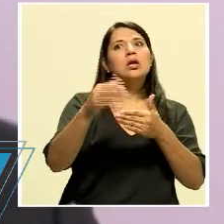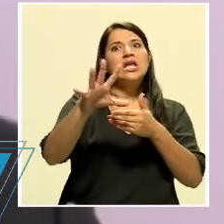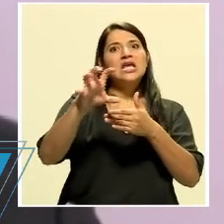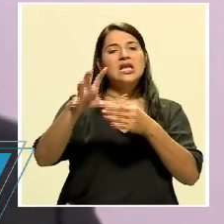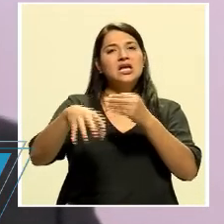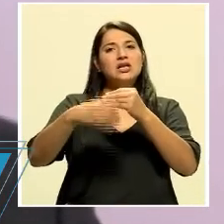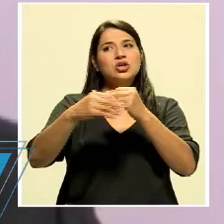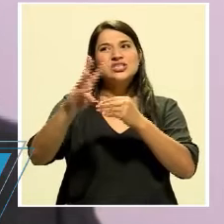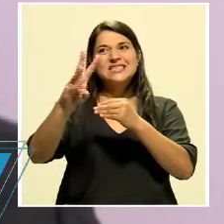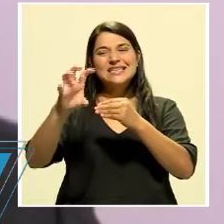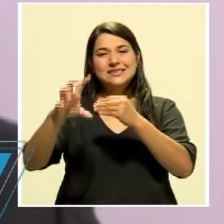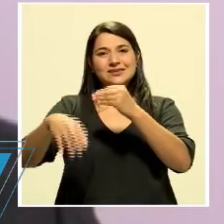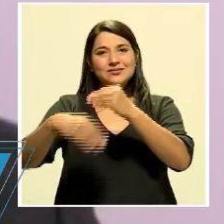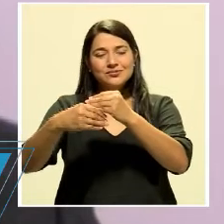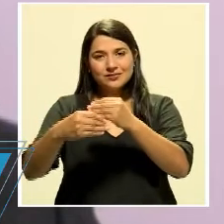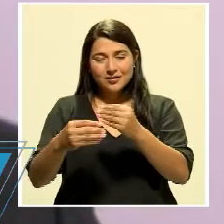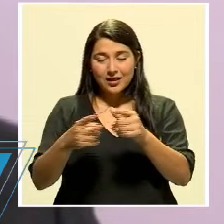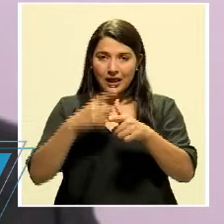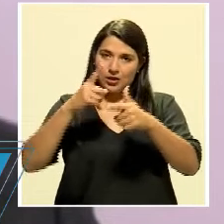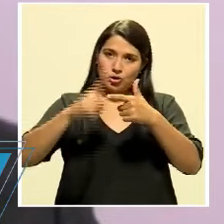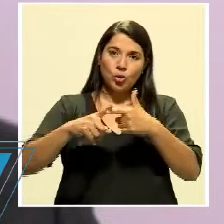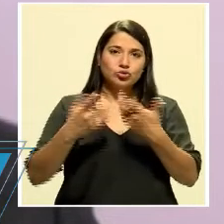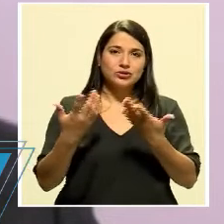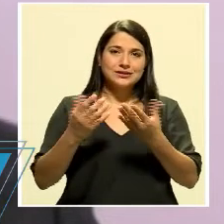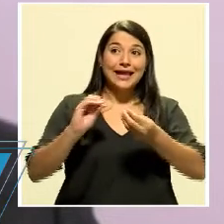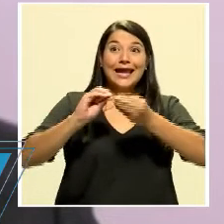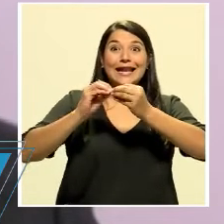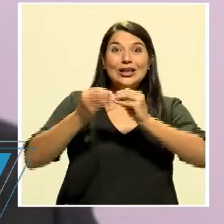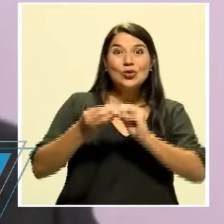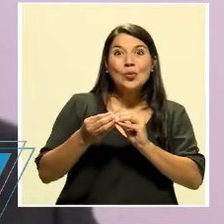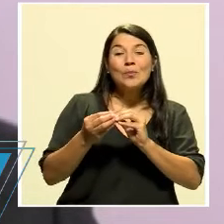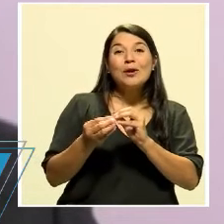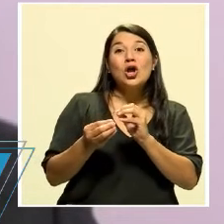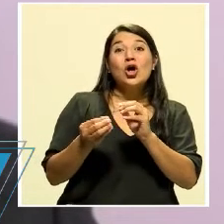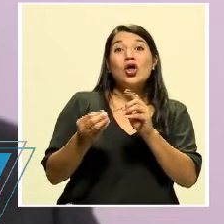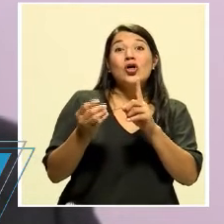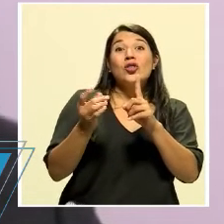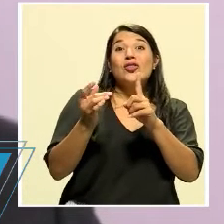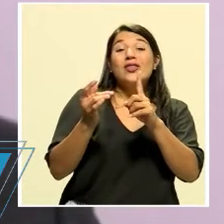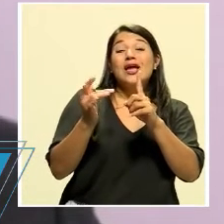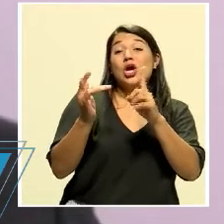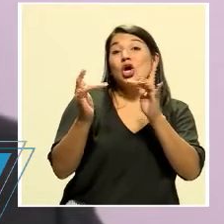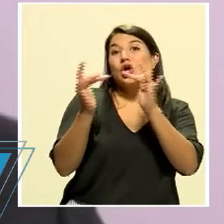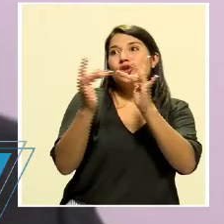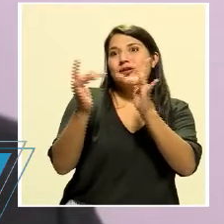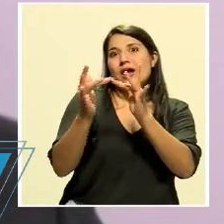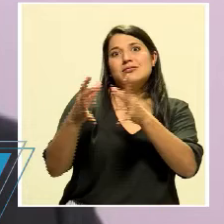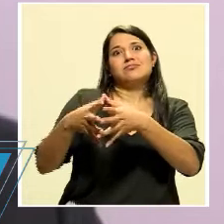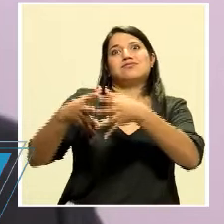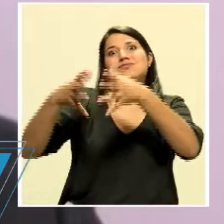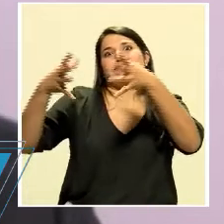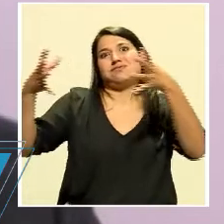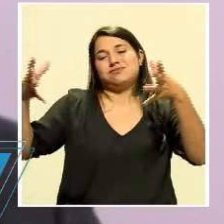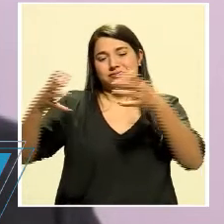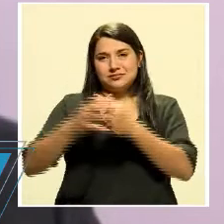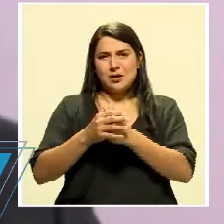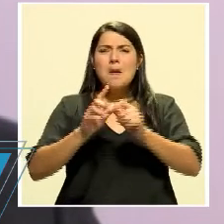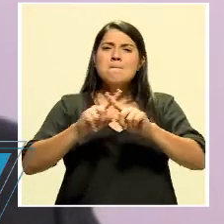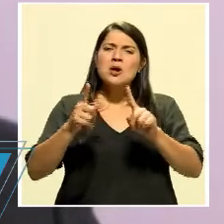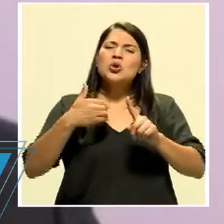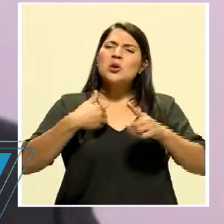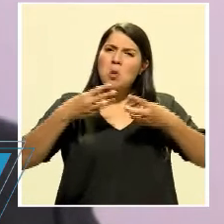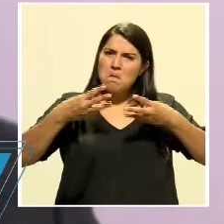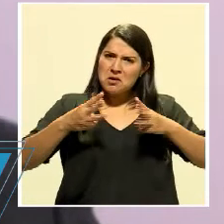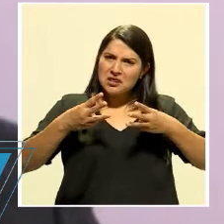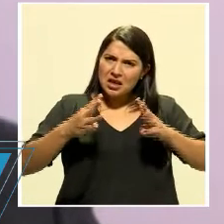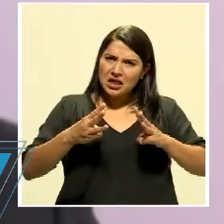por día, y la cantidad de casos de contactos cercanos es muy, muy alta, pero como indicó, hay mecanismos que ayudan bastante, como